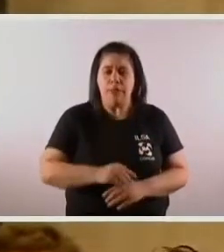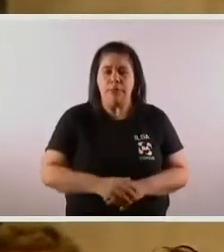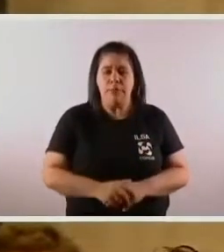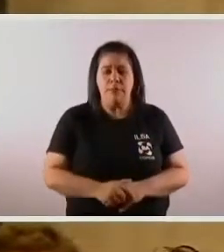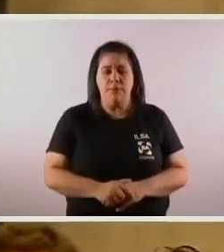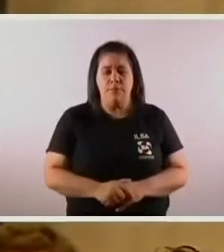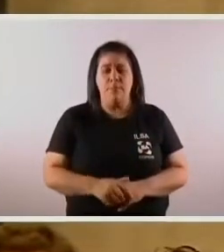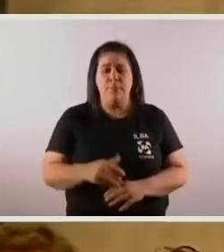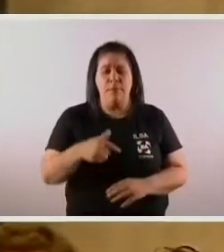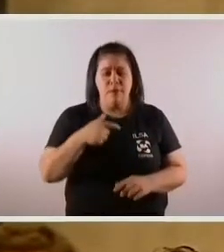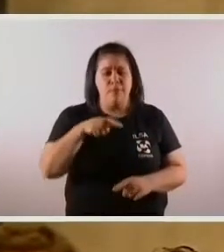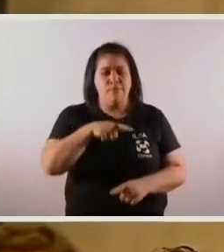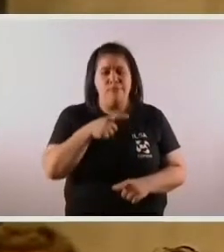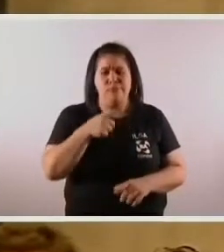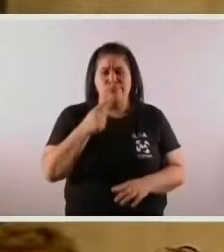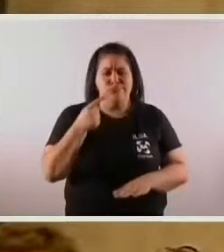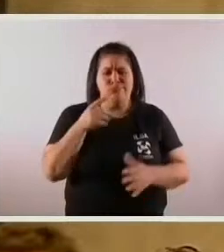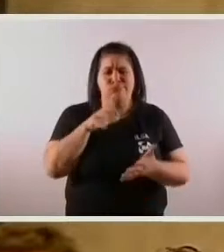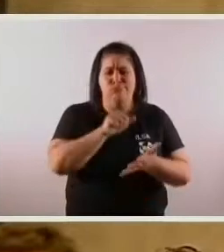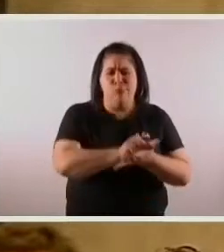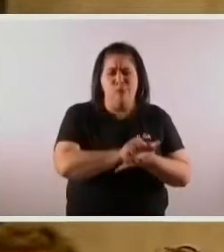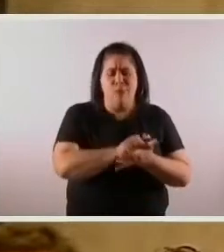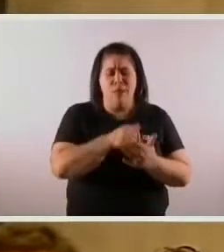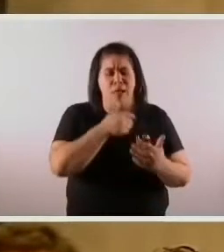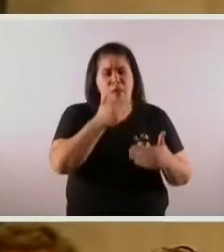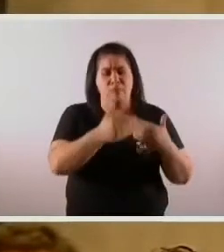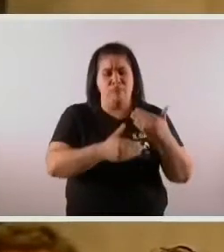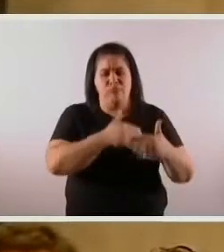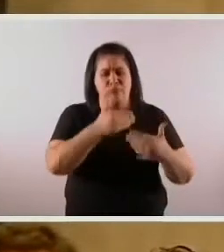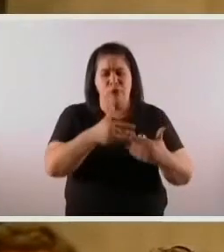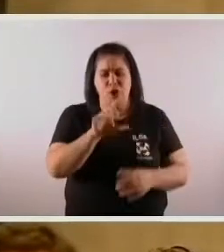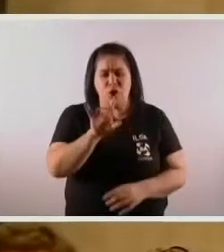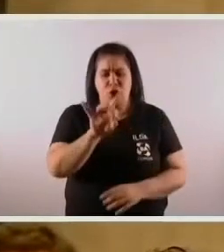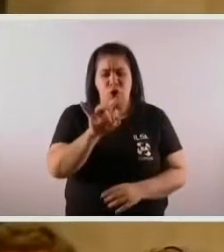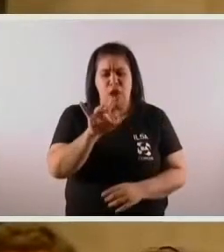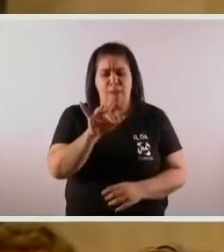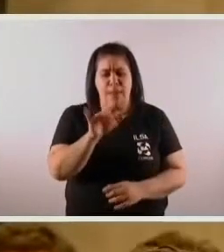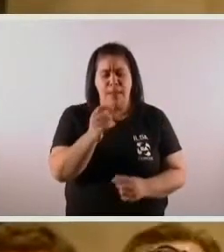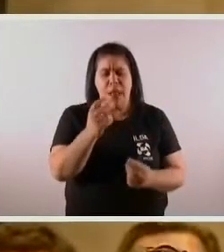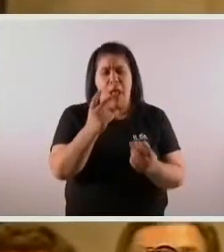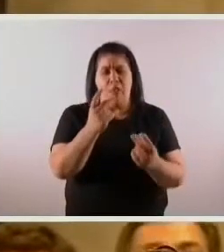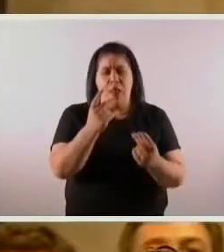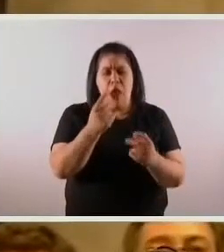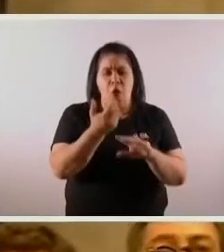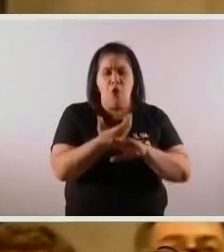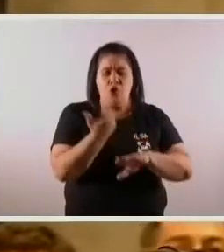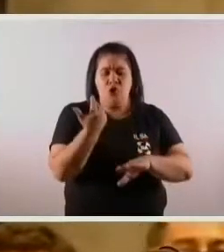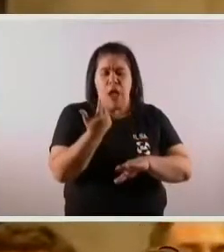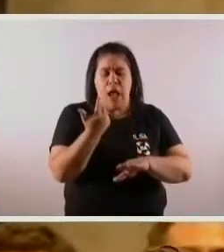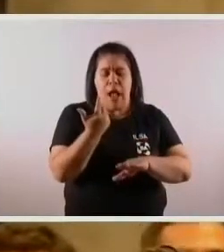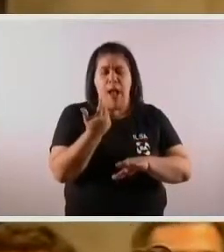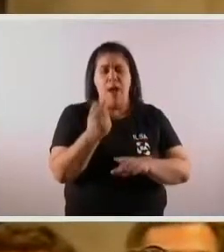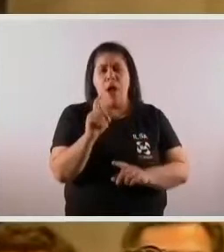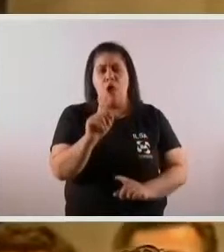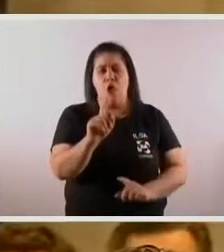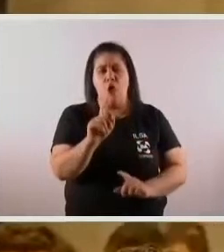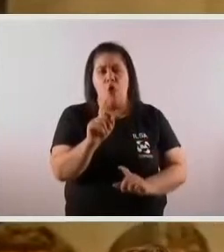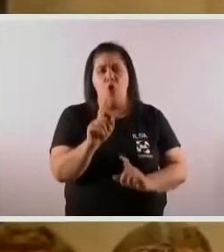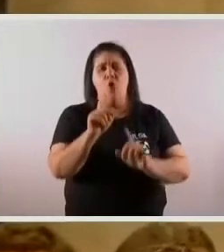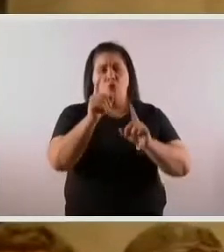consolidó este avance no sólo aumentando el monto que nos sacan sino que además